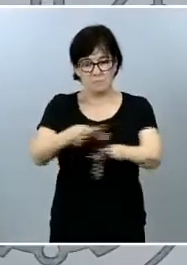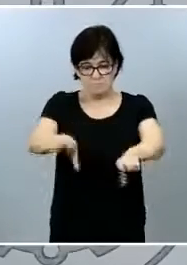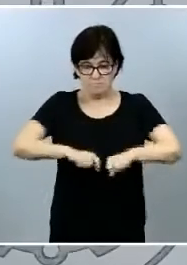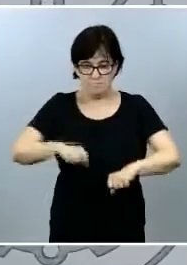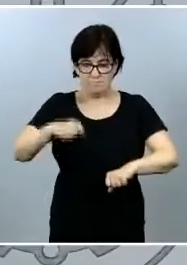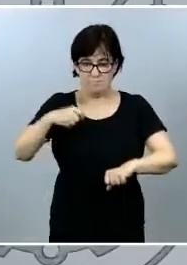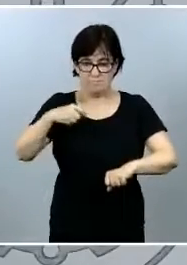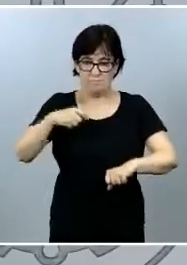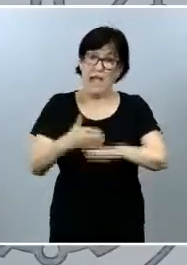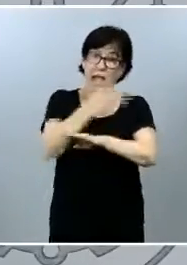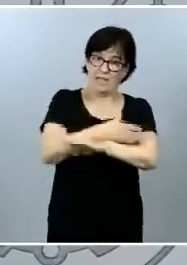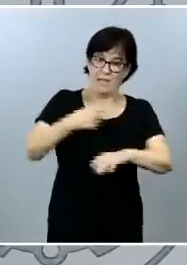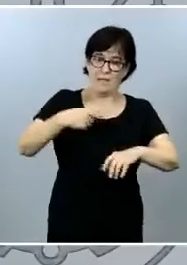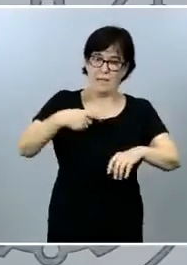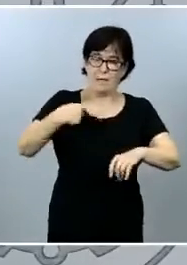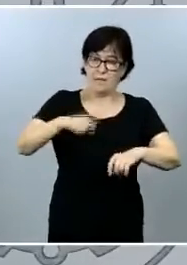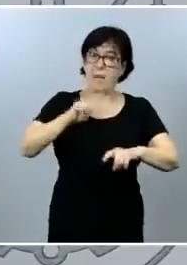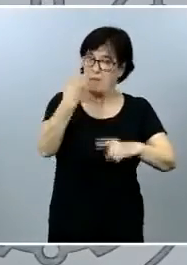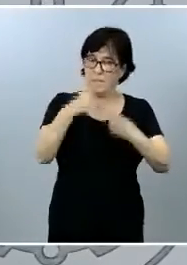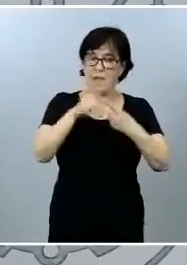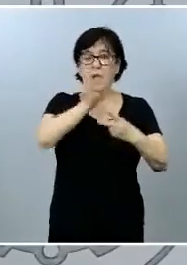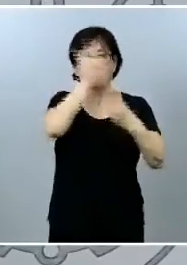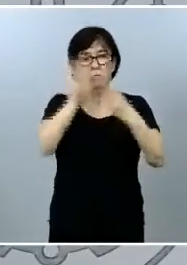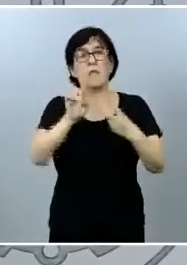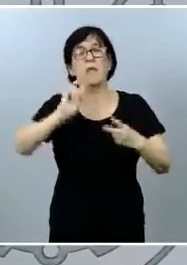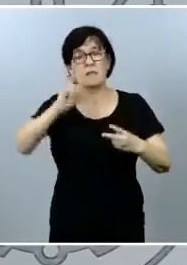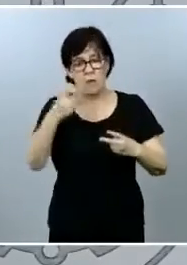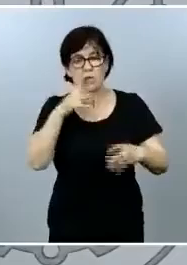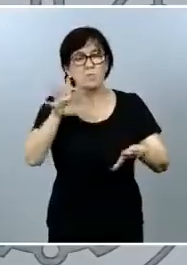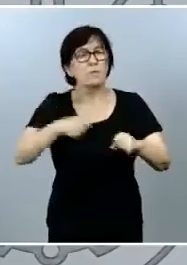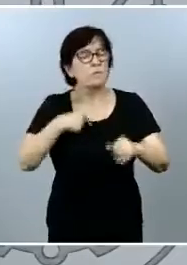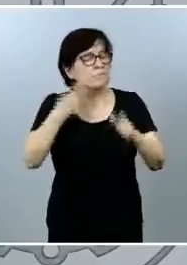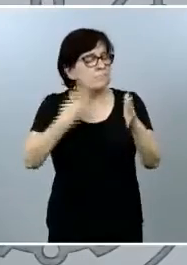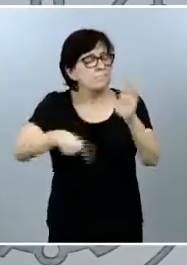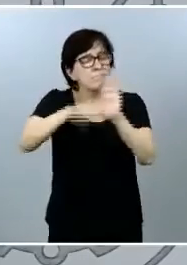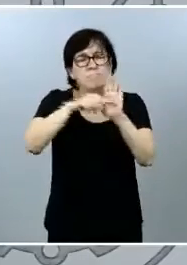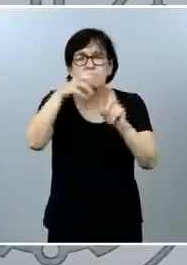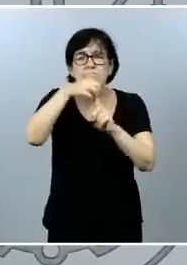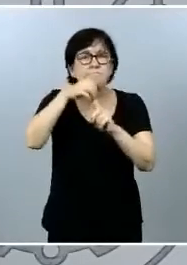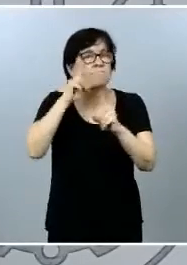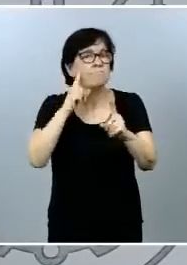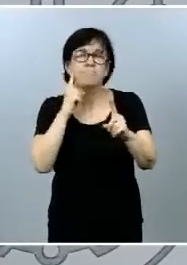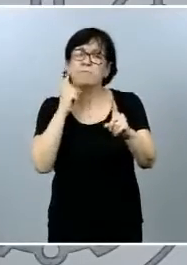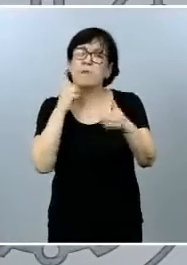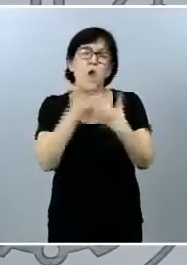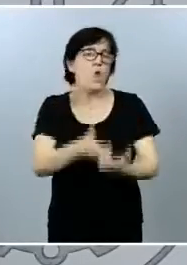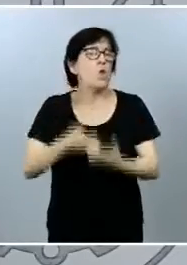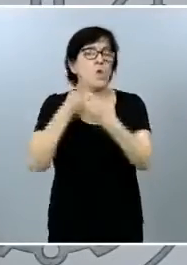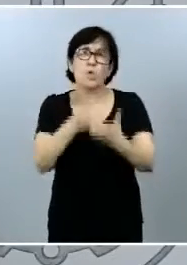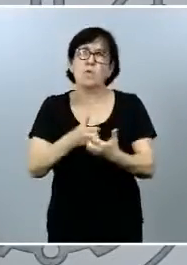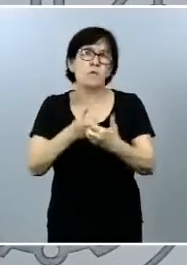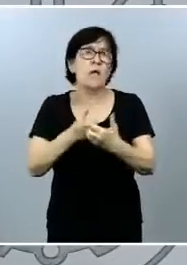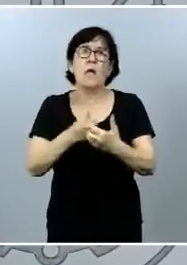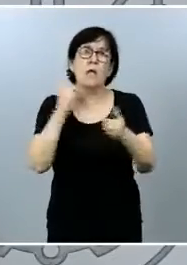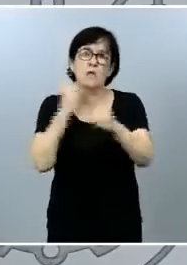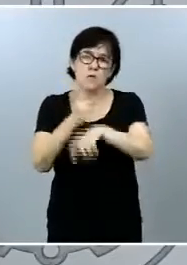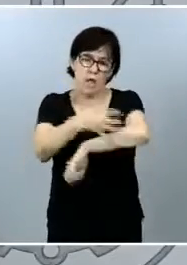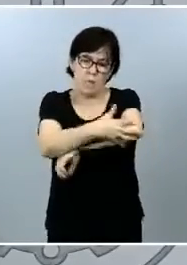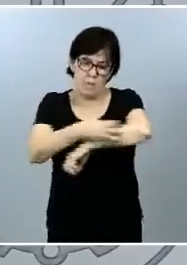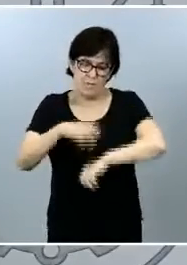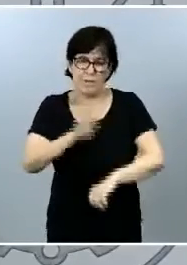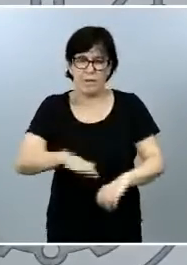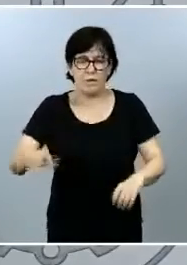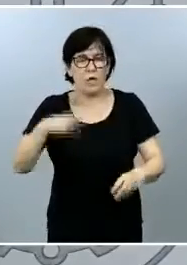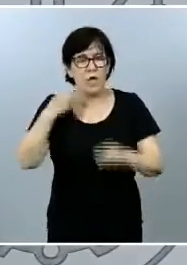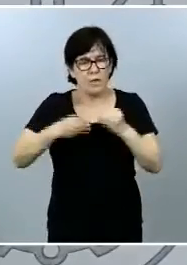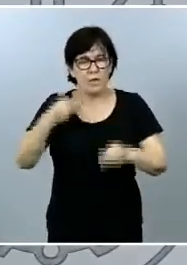siempre tuvo en su agenda política como prioridad el combate contra la pobreza infantil hicimos un importante esfuerzo